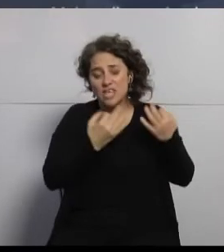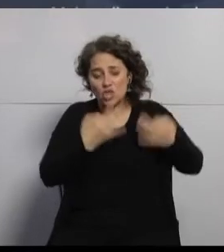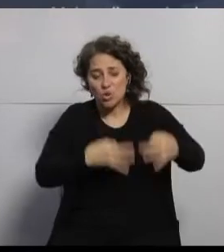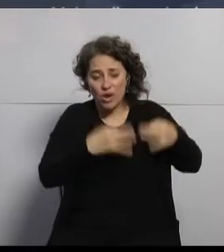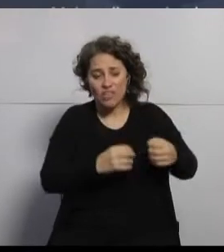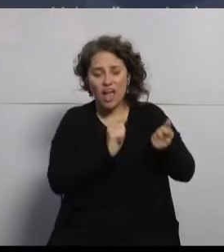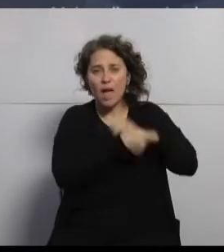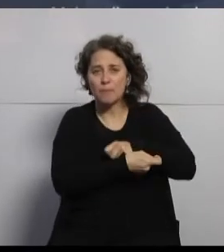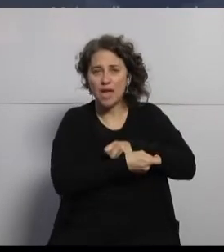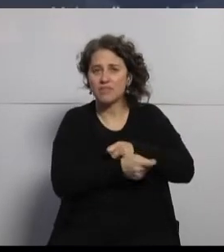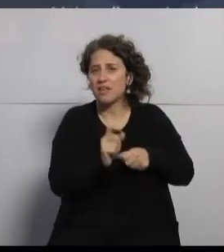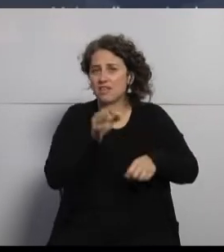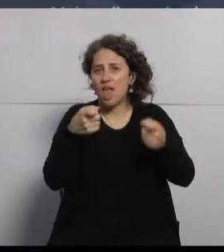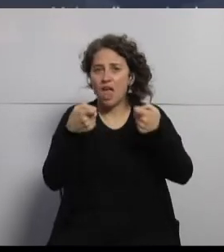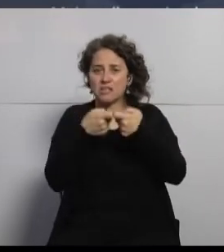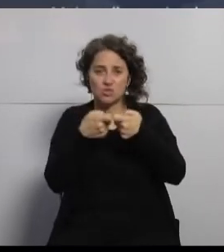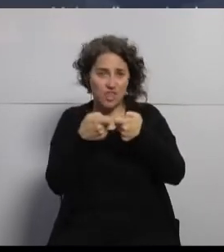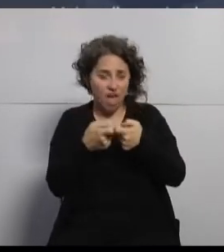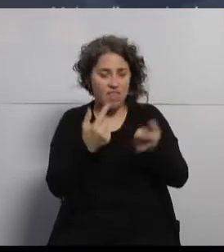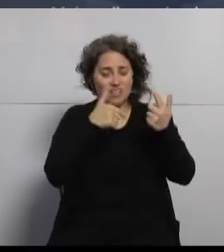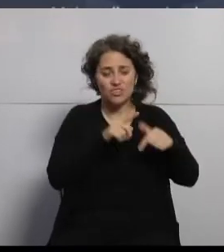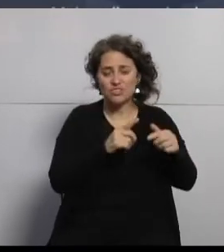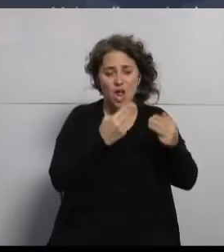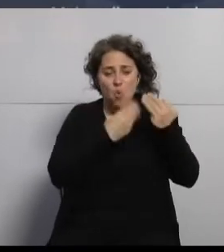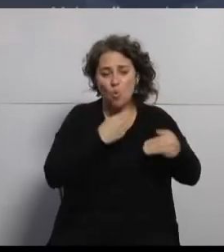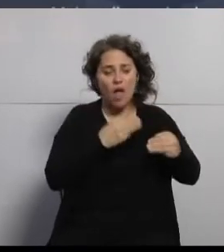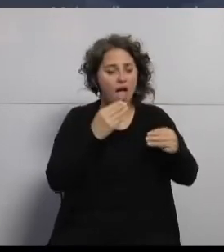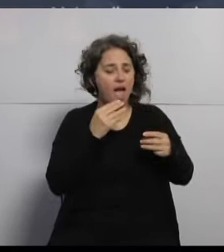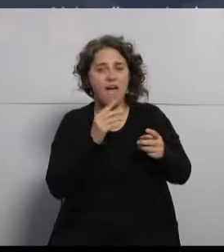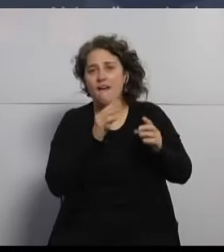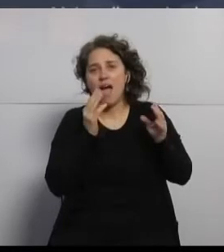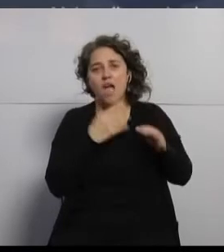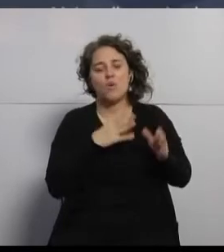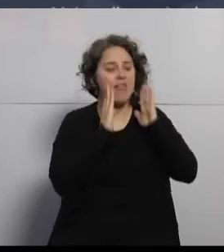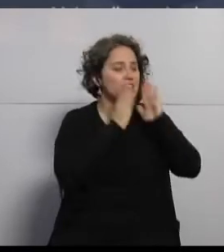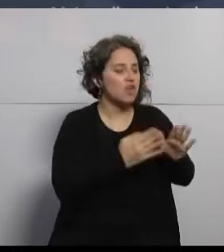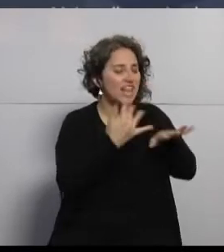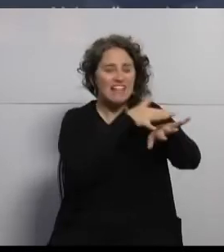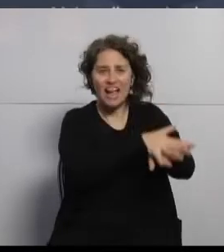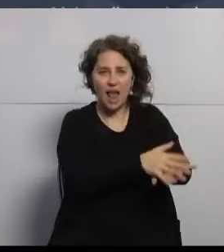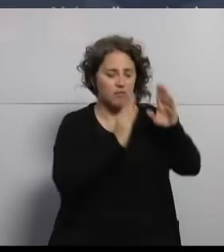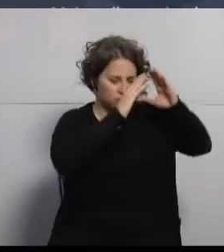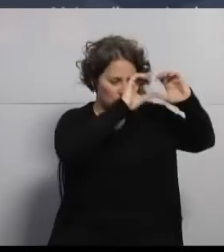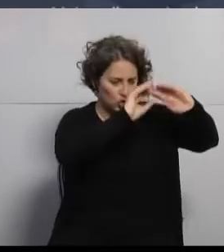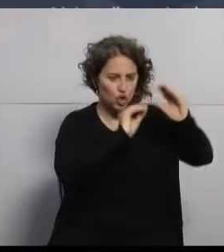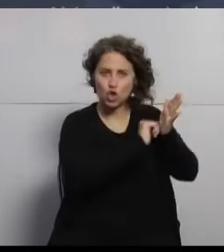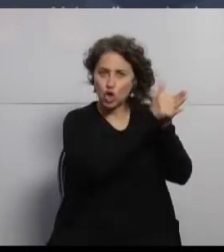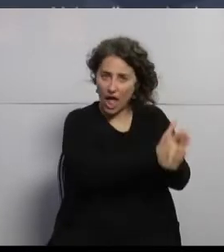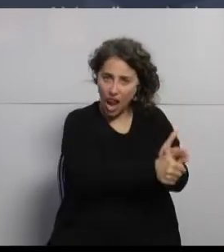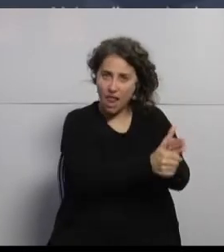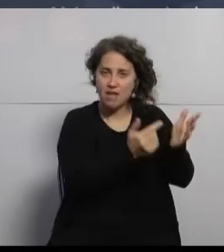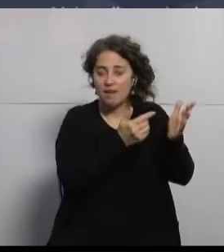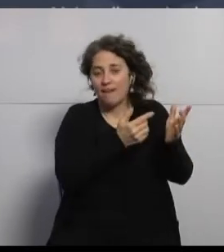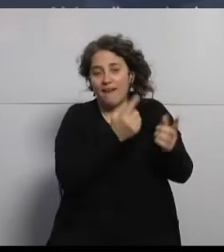de las negociaciones. Nunca hay una atención integral. Normalmente ve uno al paciente con sus documentos bajo el brazo y, digamos,